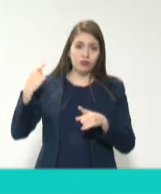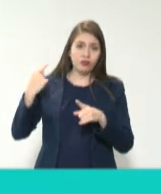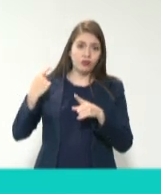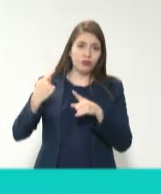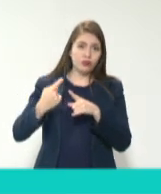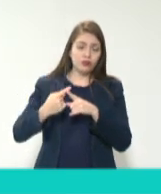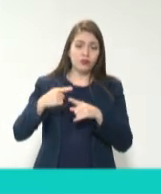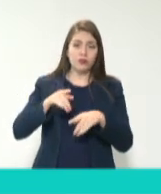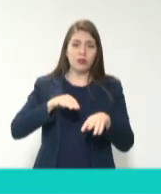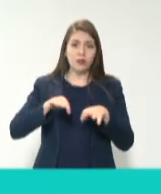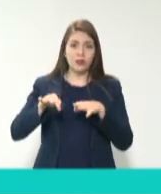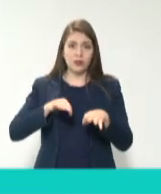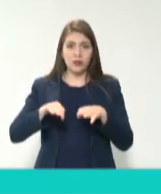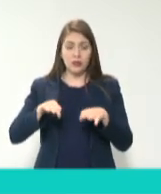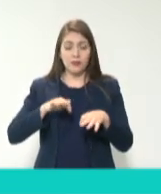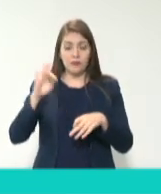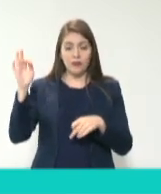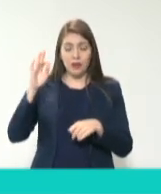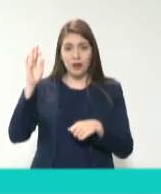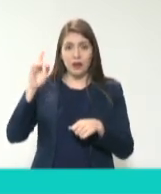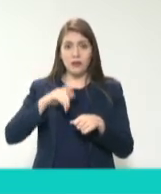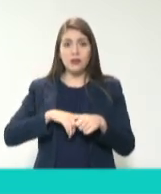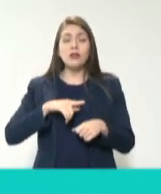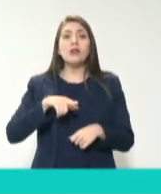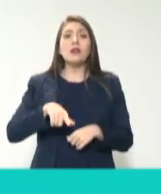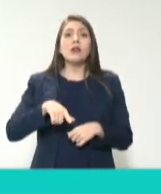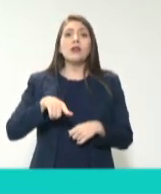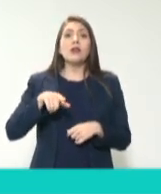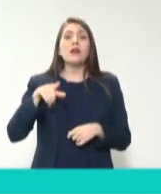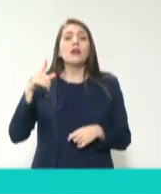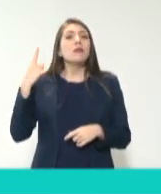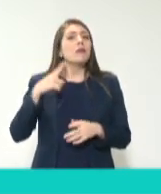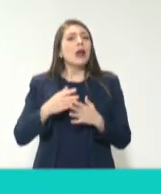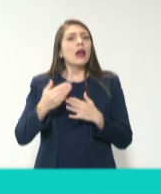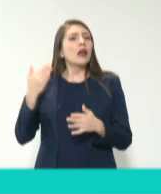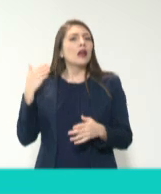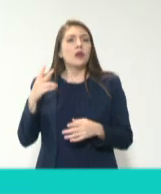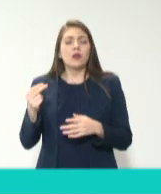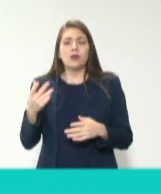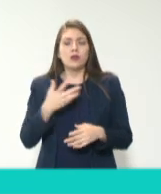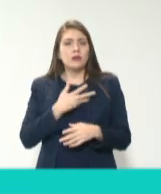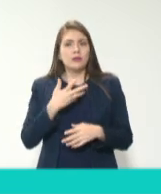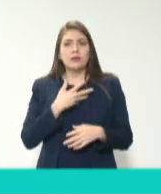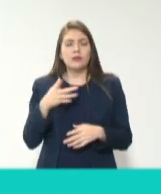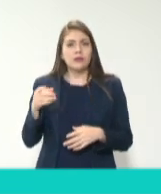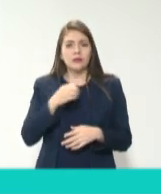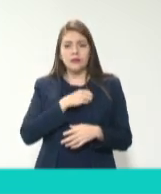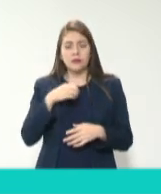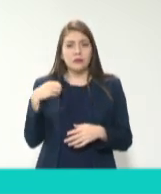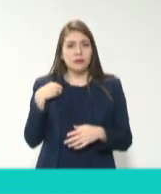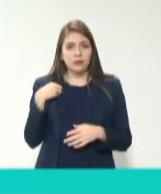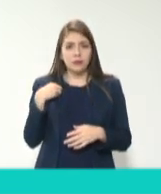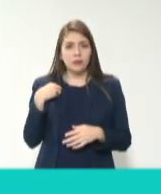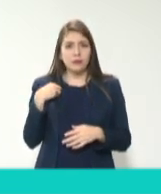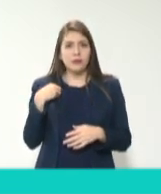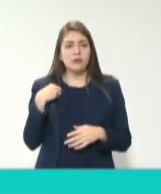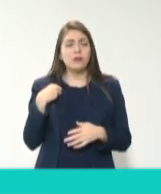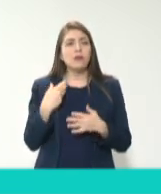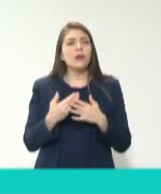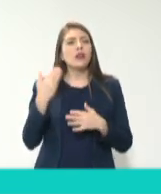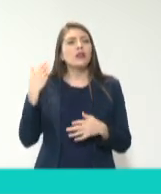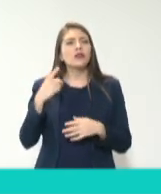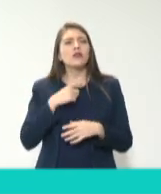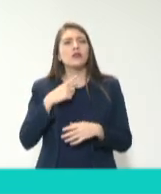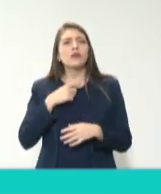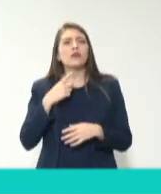la federación, pero que no estaban obligados anteriormente. Anteriormente, solo de jefes de departamento para arriba,